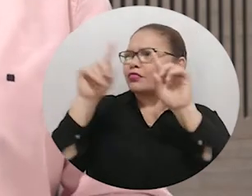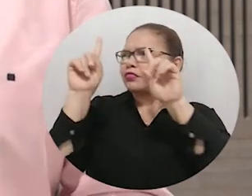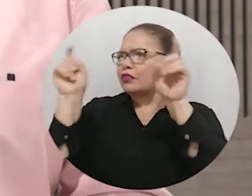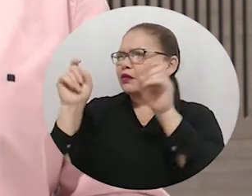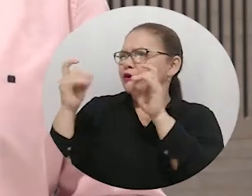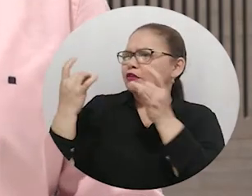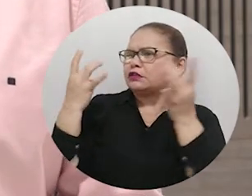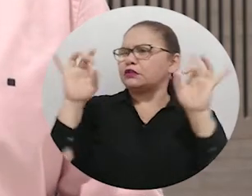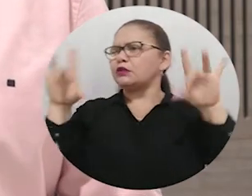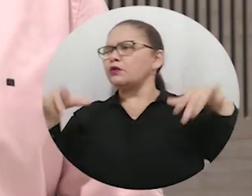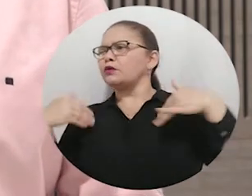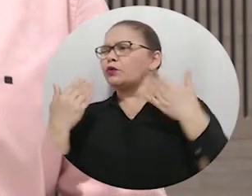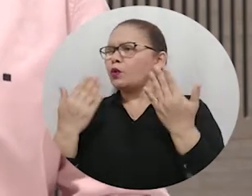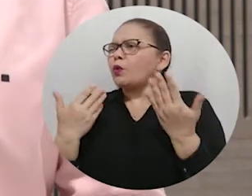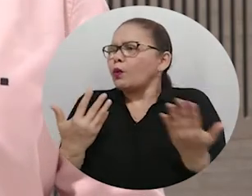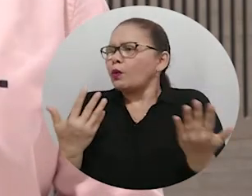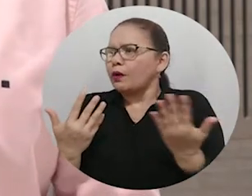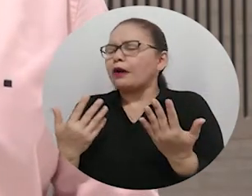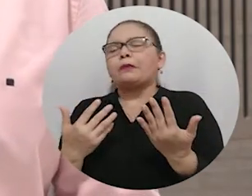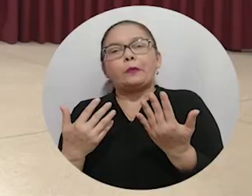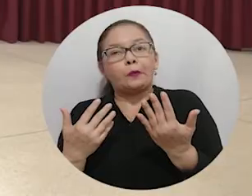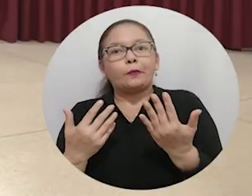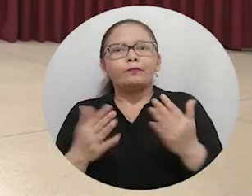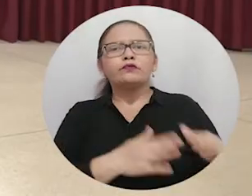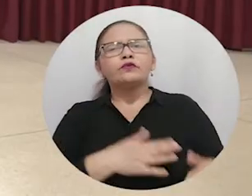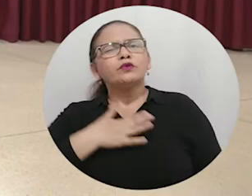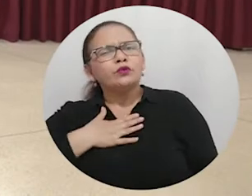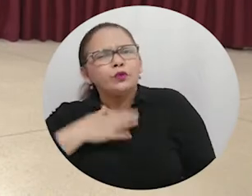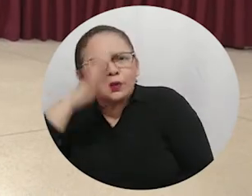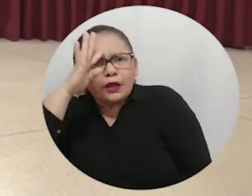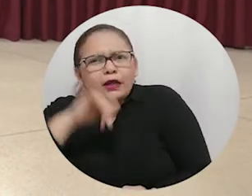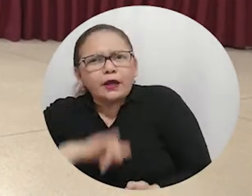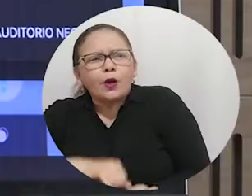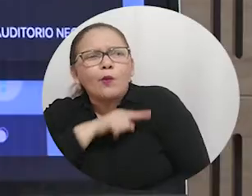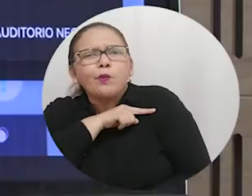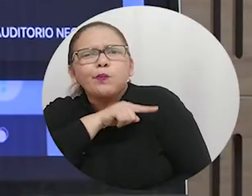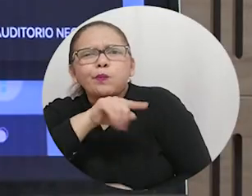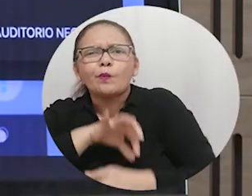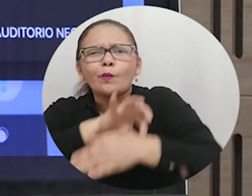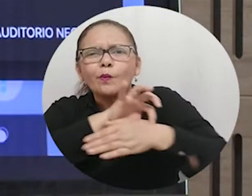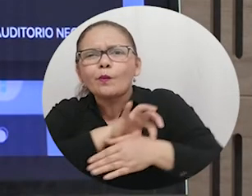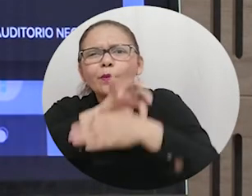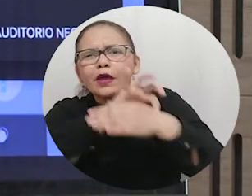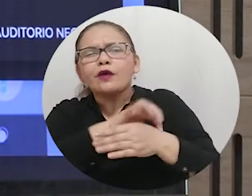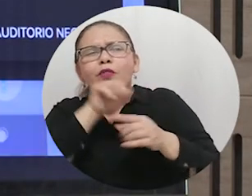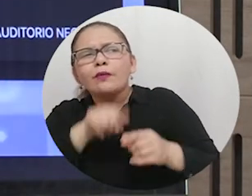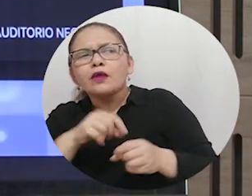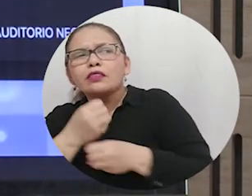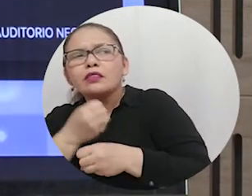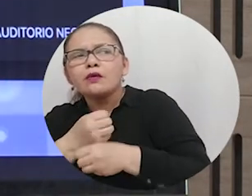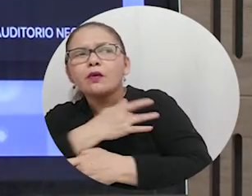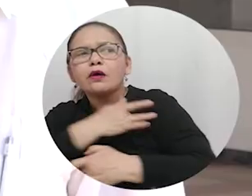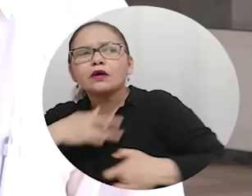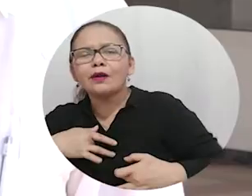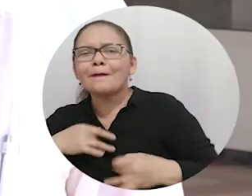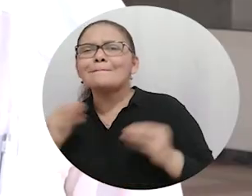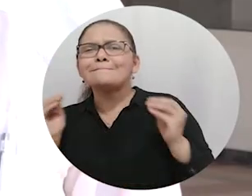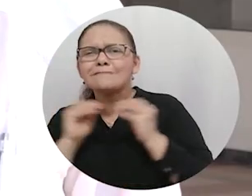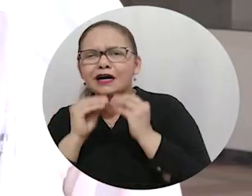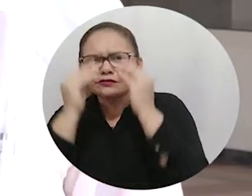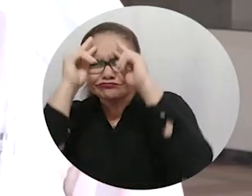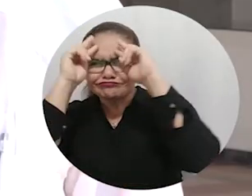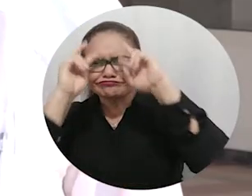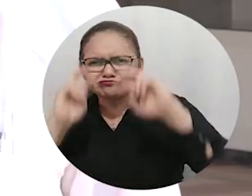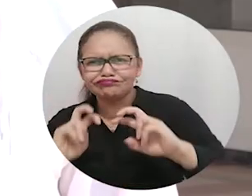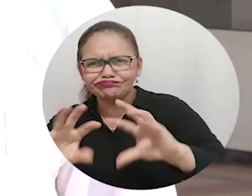en compartir conocimiento en dolor. Creo que es una magnífica oportunidad de que nuestros médicos y nuestro